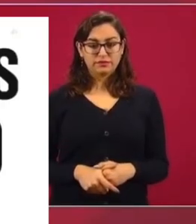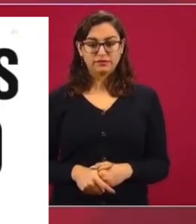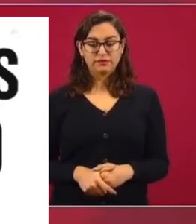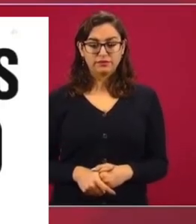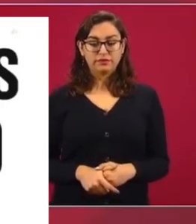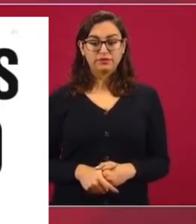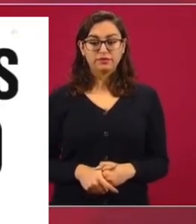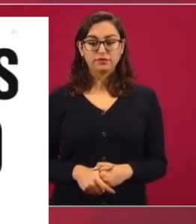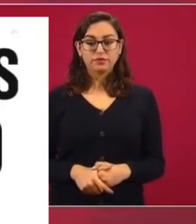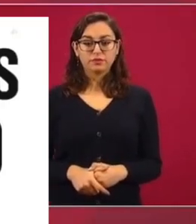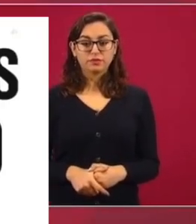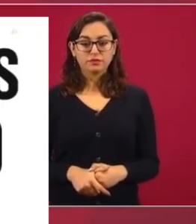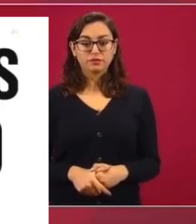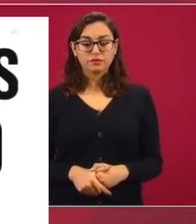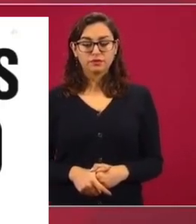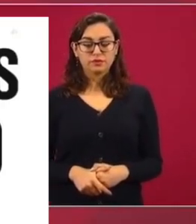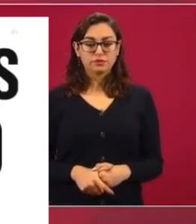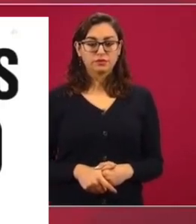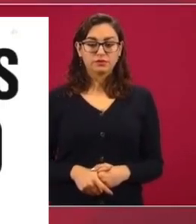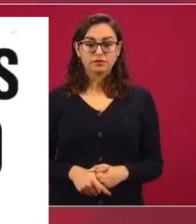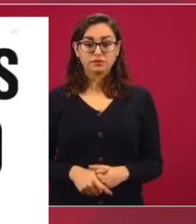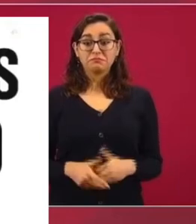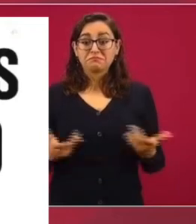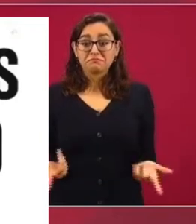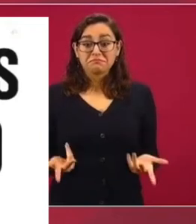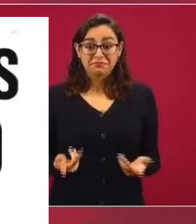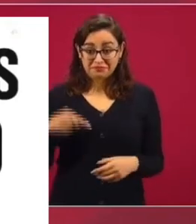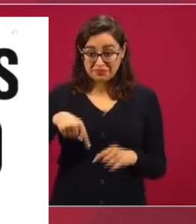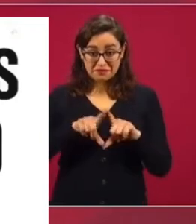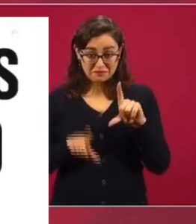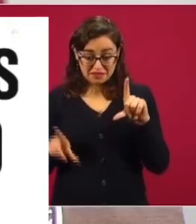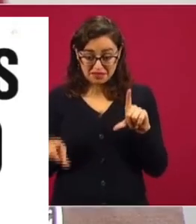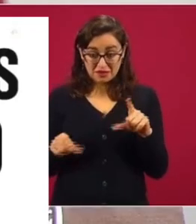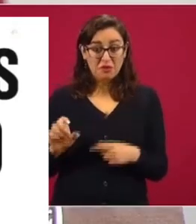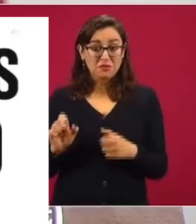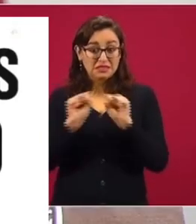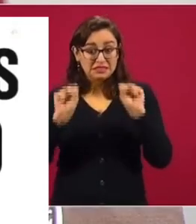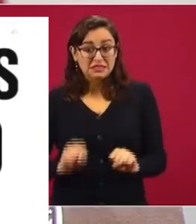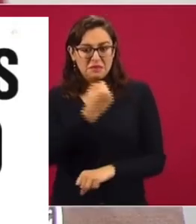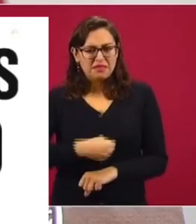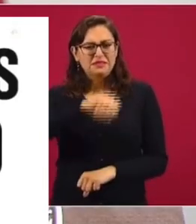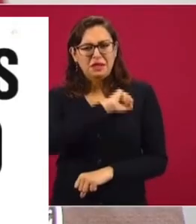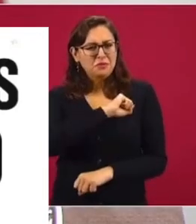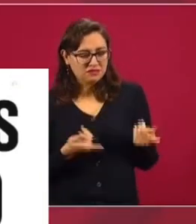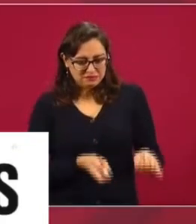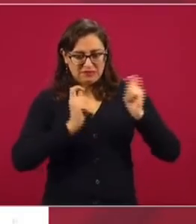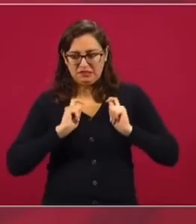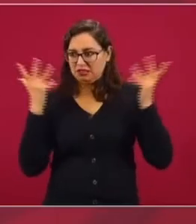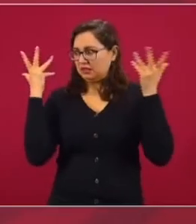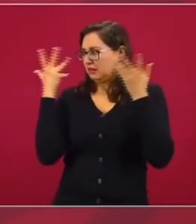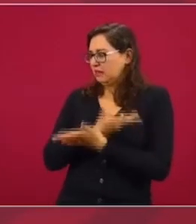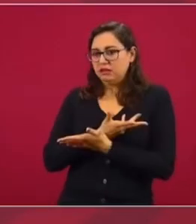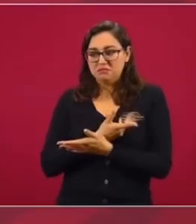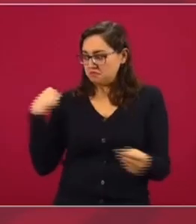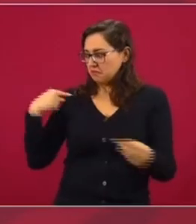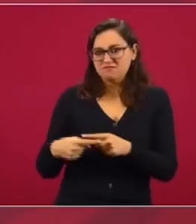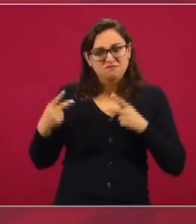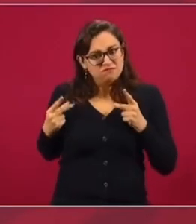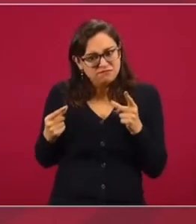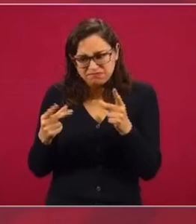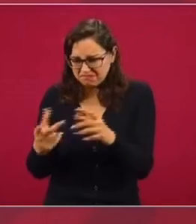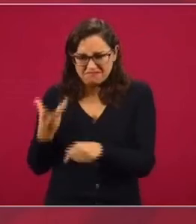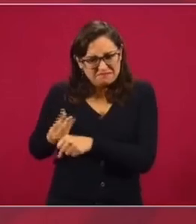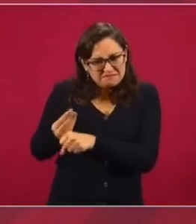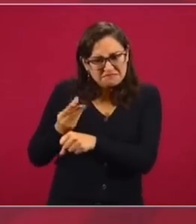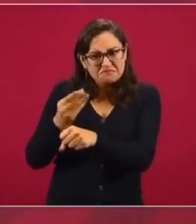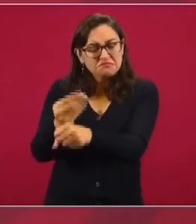se tome en cuenta que nos heredaron un sistema de salud totalmente destruido. Creamos una infraestructura de salud para atender